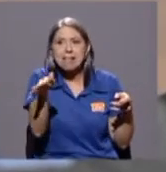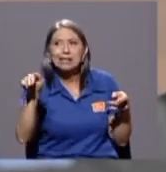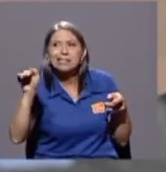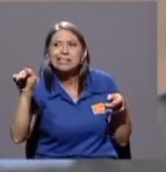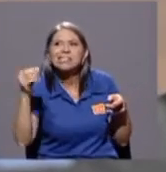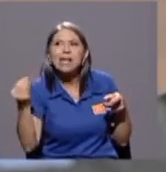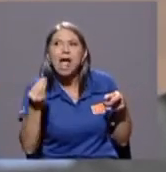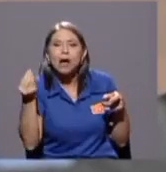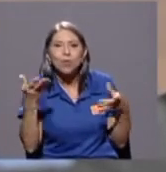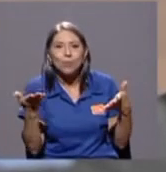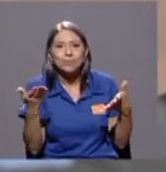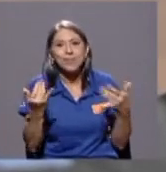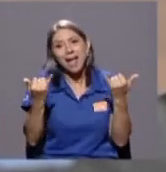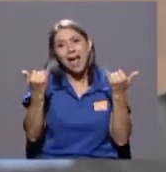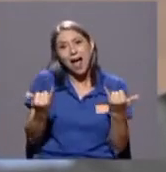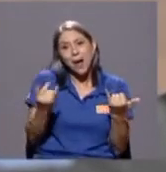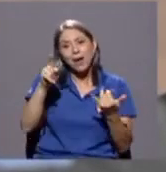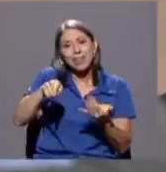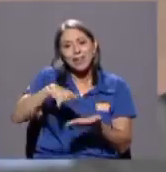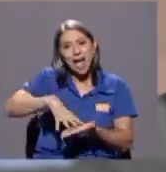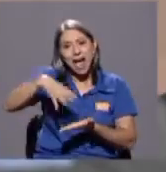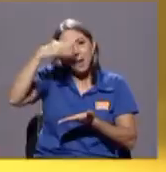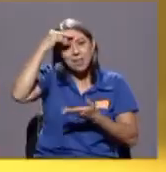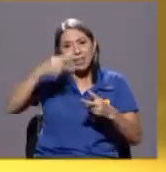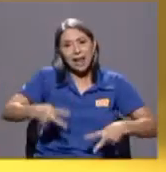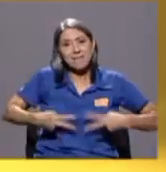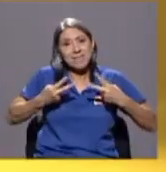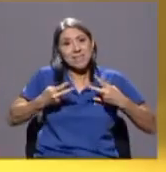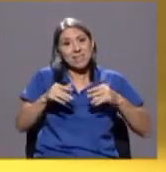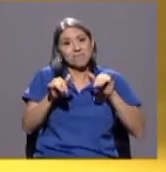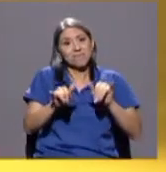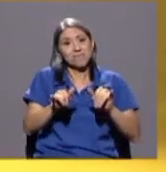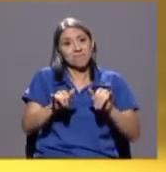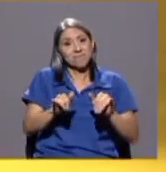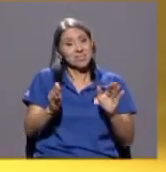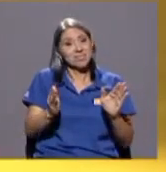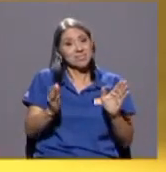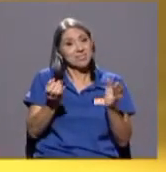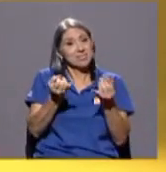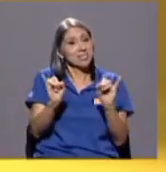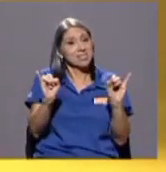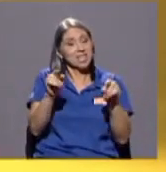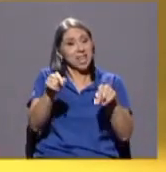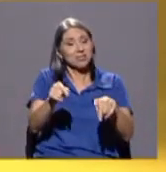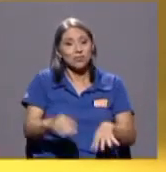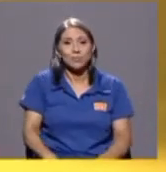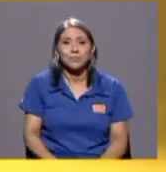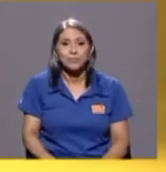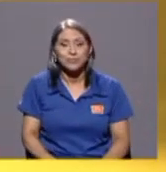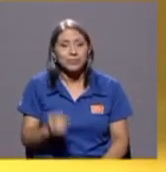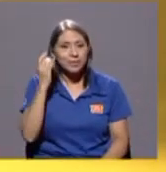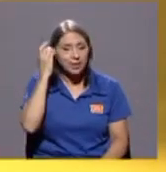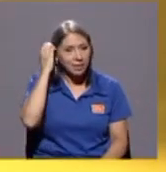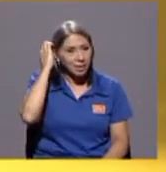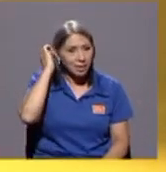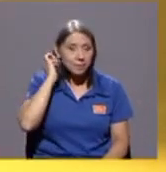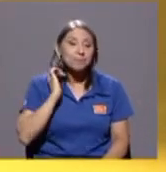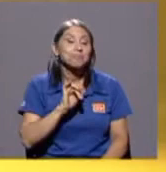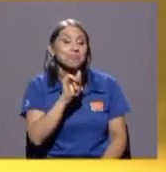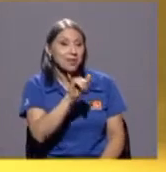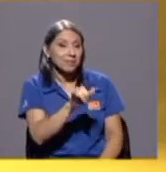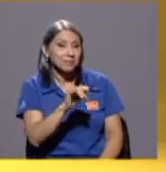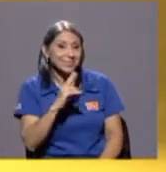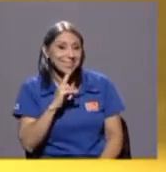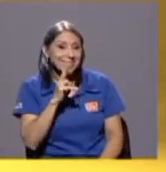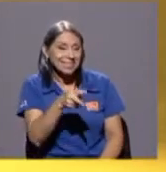Y ahora hay que aprender a vivir sin eso. Me parece que esa reflexión es muy cierta. yo tengo que decir de